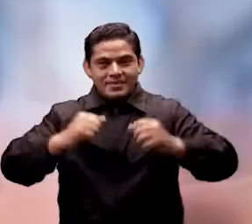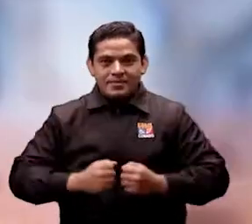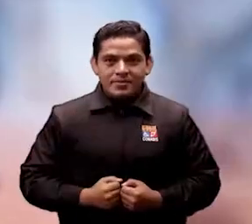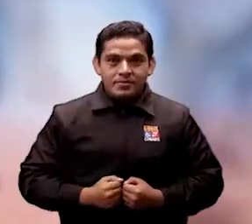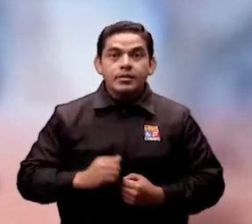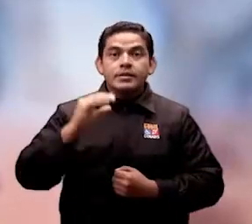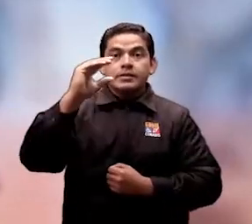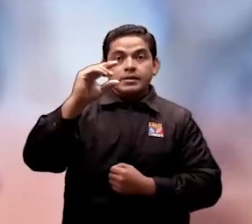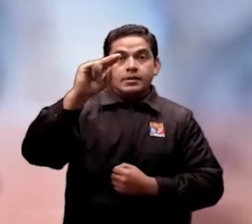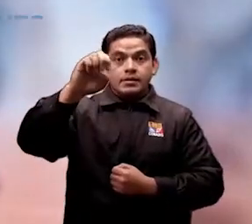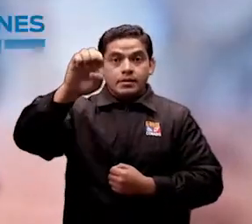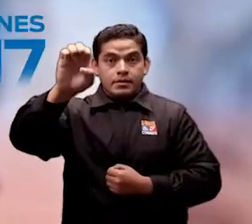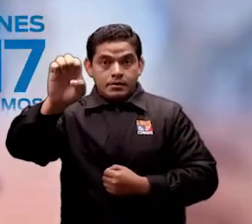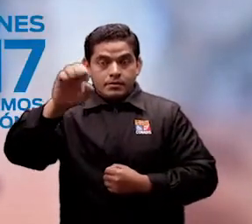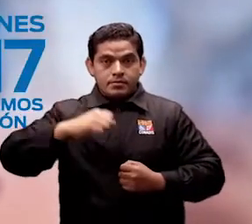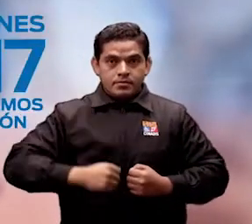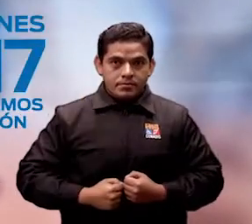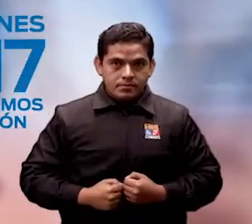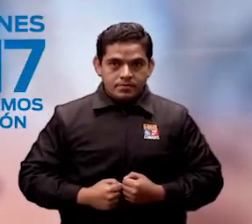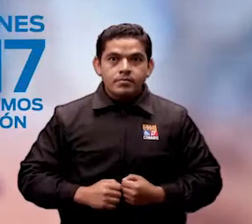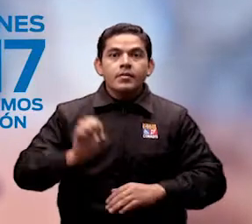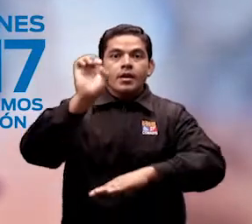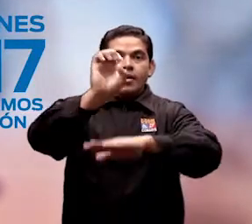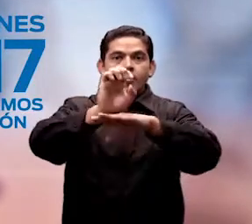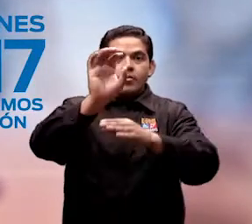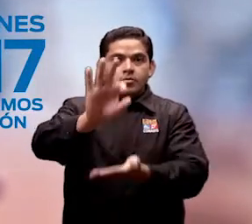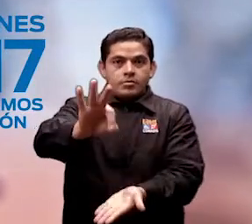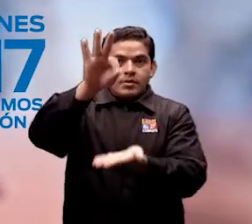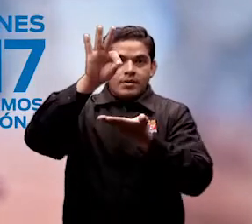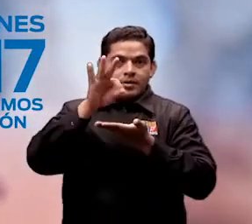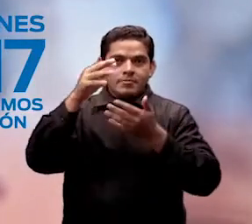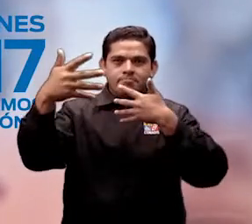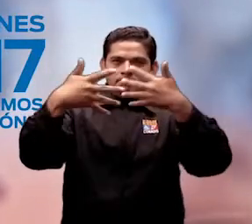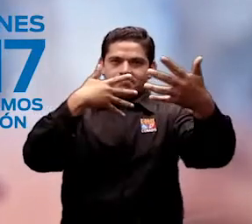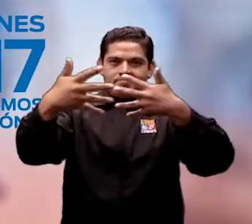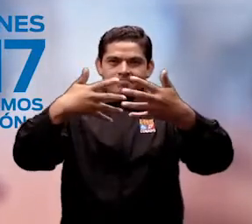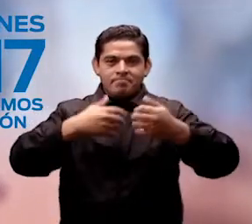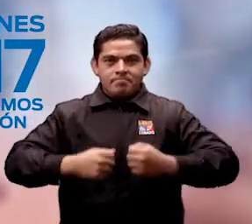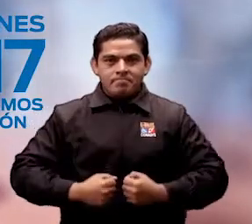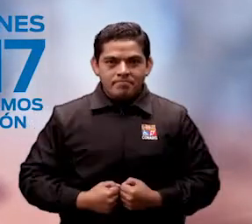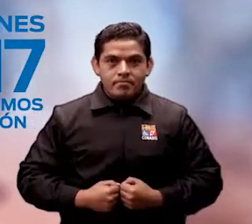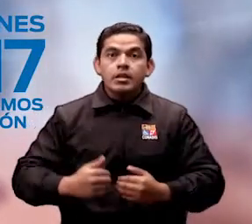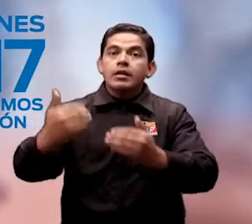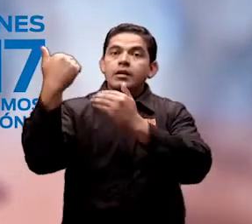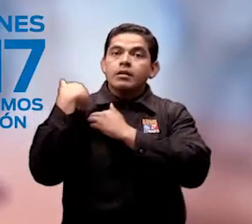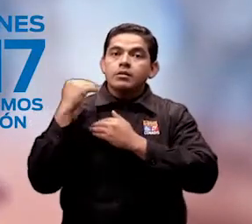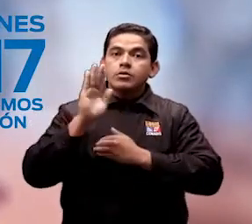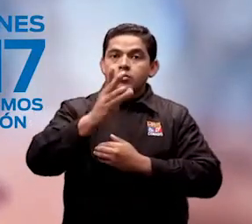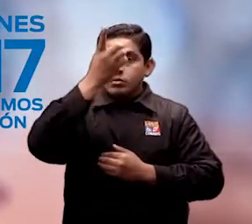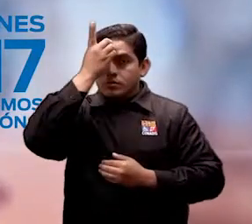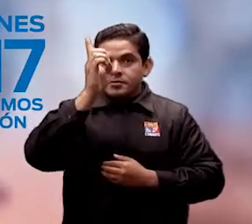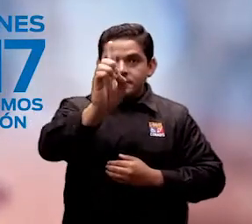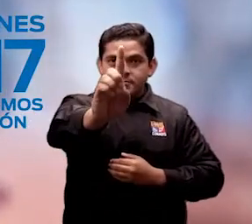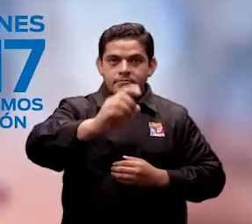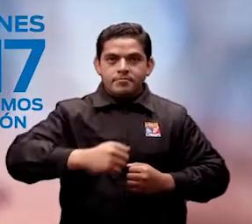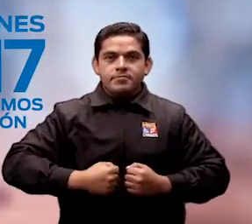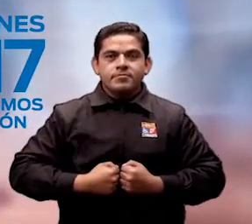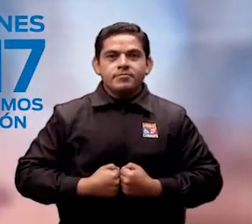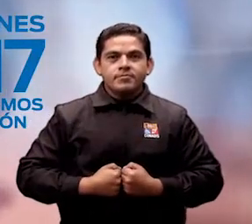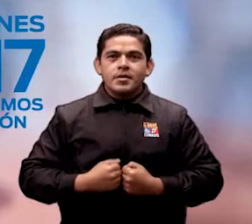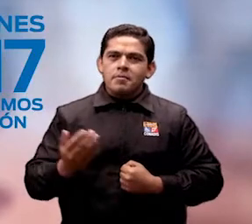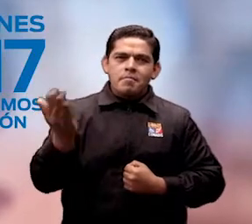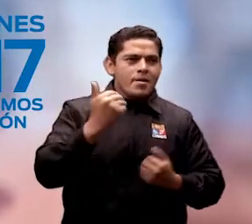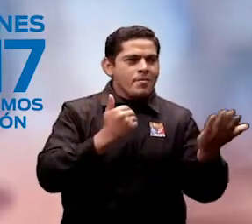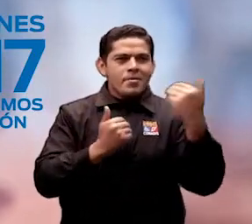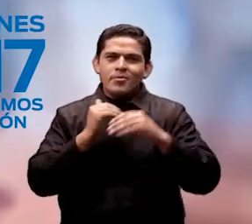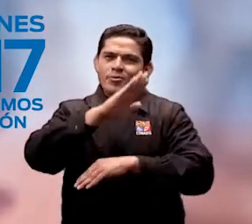Consejo Nacional Electoral. Ecuador elige con transparencia. Garantizamos tu decisión. Y